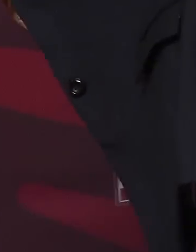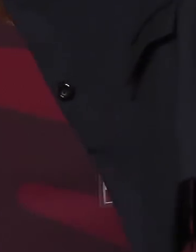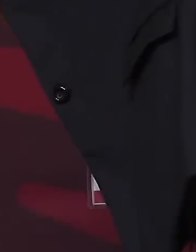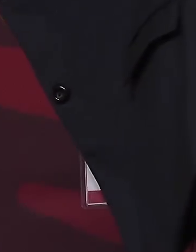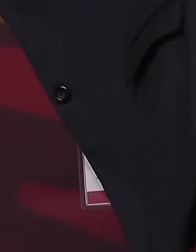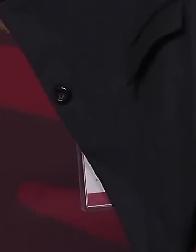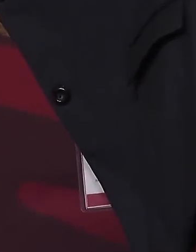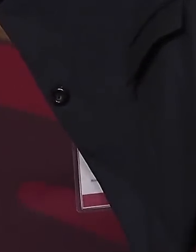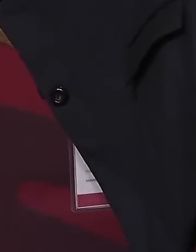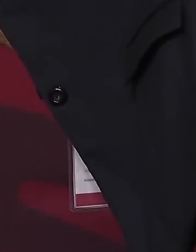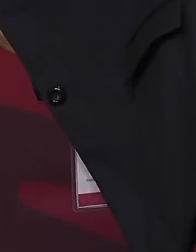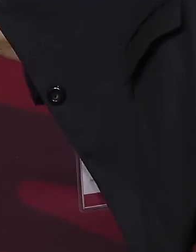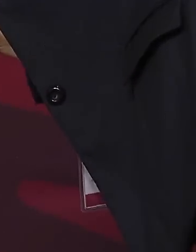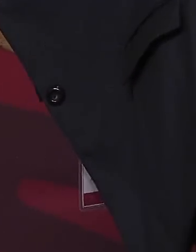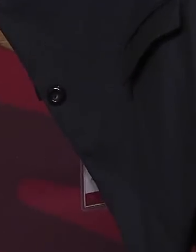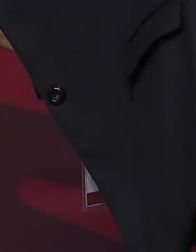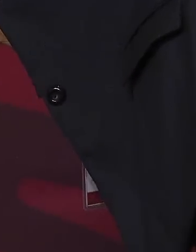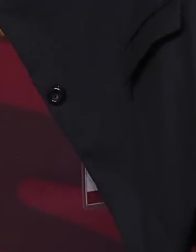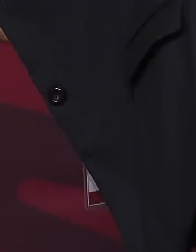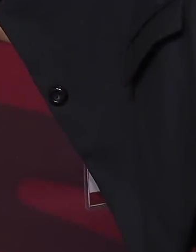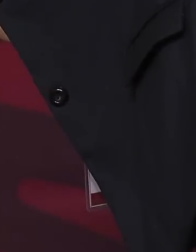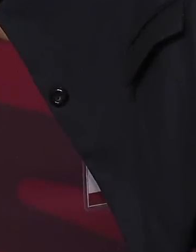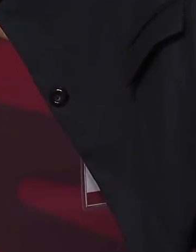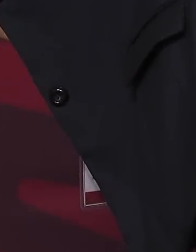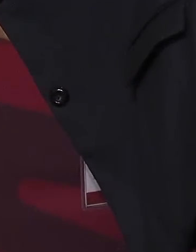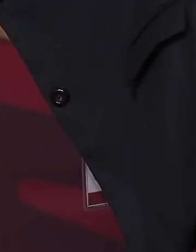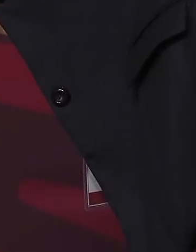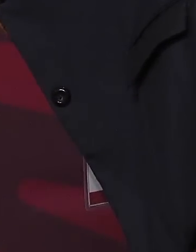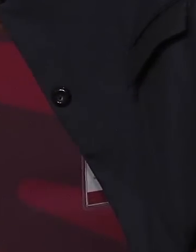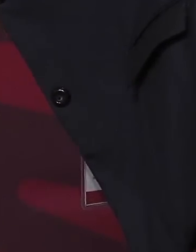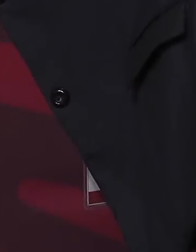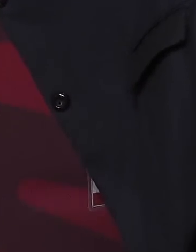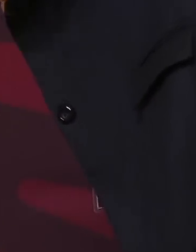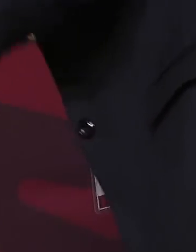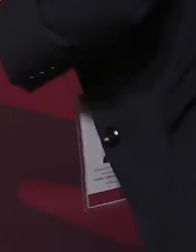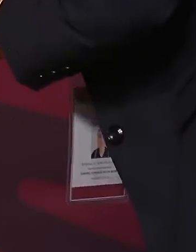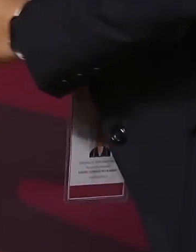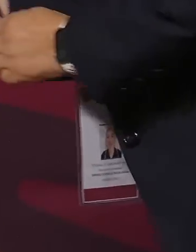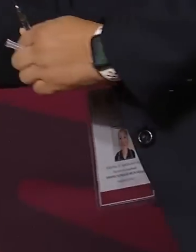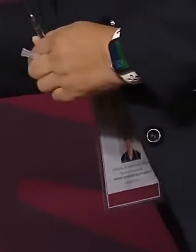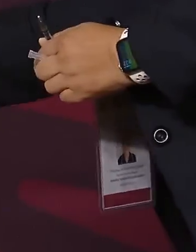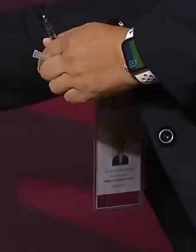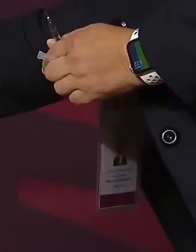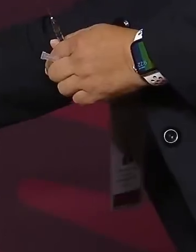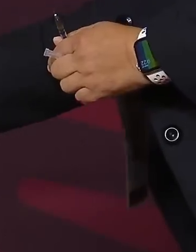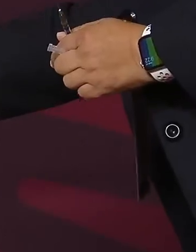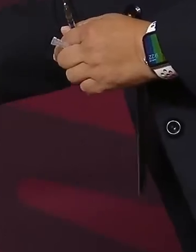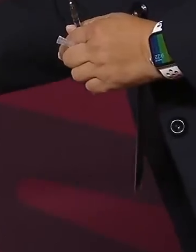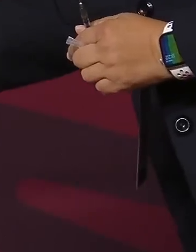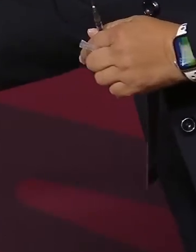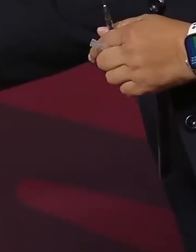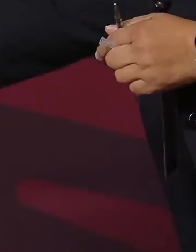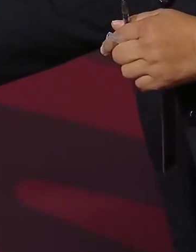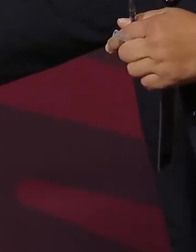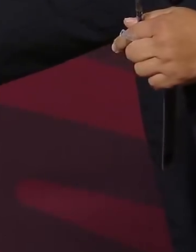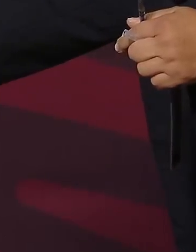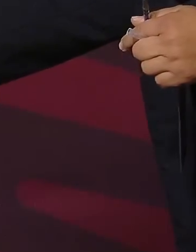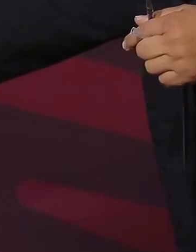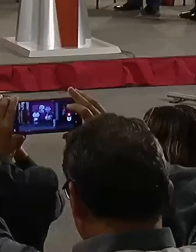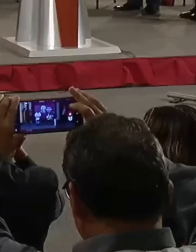este… ¿Toco su brazo? Sí. ¿Aplico? No se sintió nada. ¿Apretamos tantito si está lo mueble?